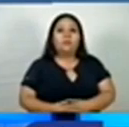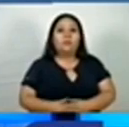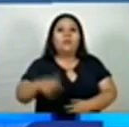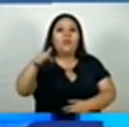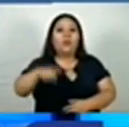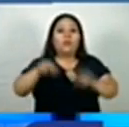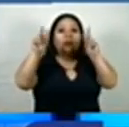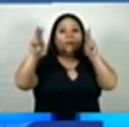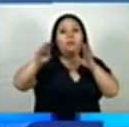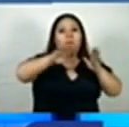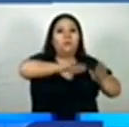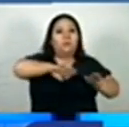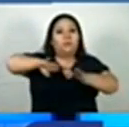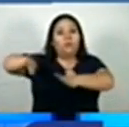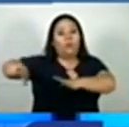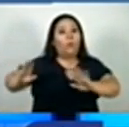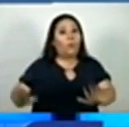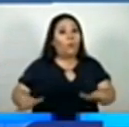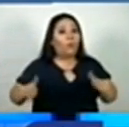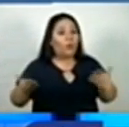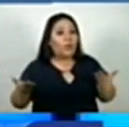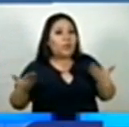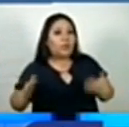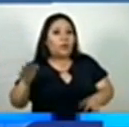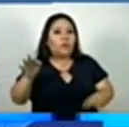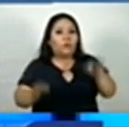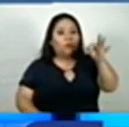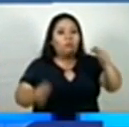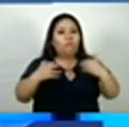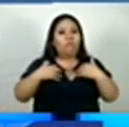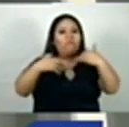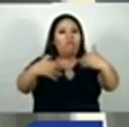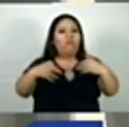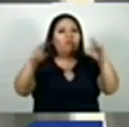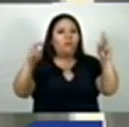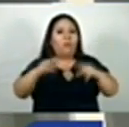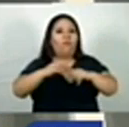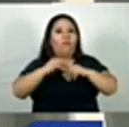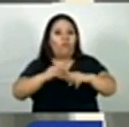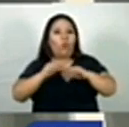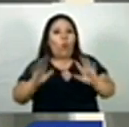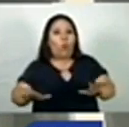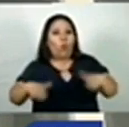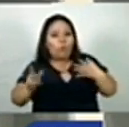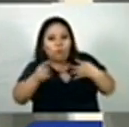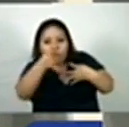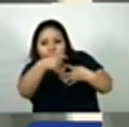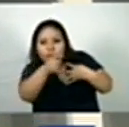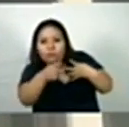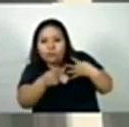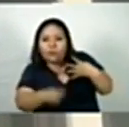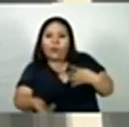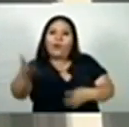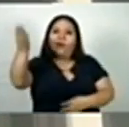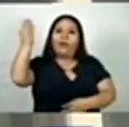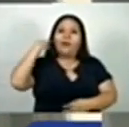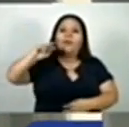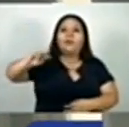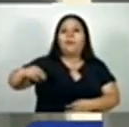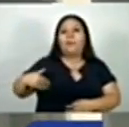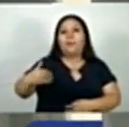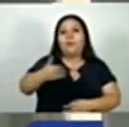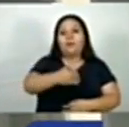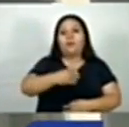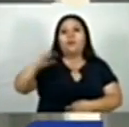Vamos a pasar a otros temas porque se realizó una audiencia especial para poder evaluar medidas para el ex viceministro Calixto